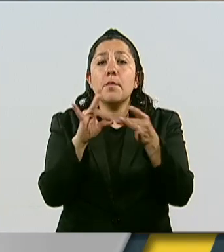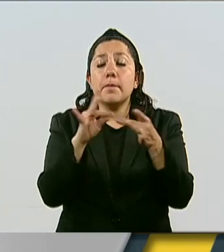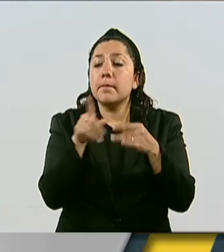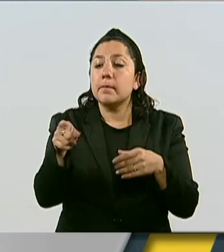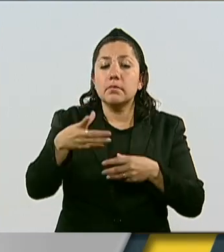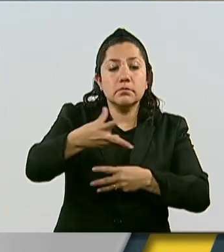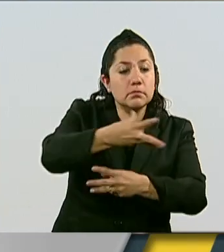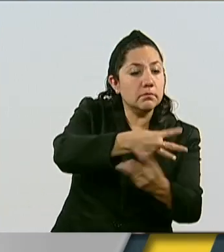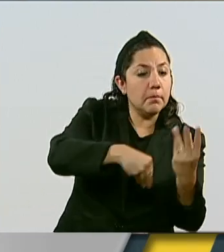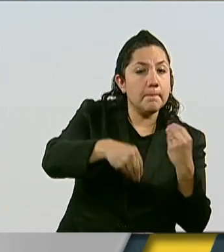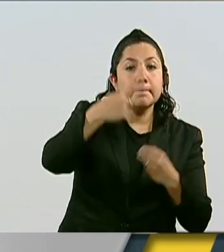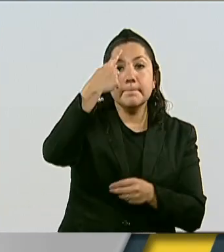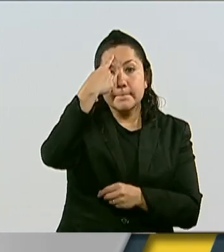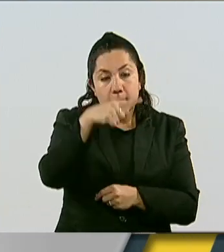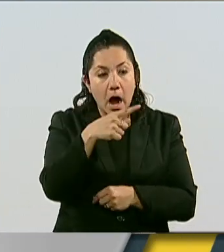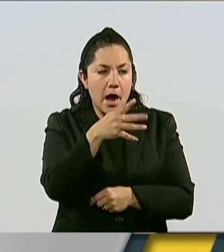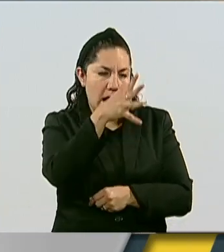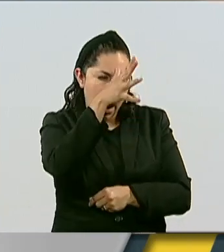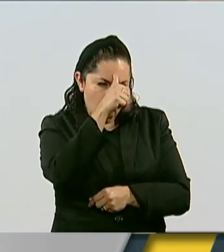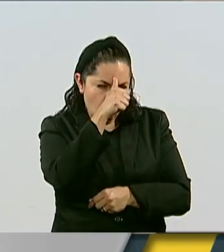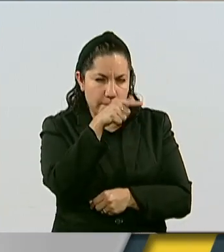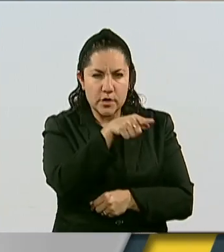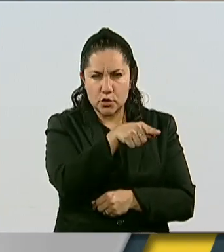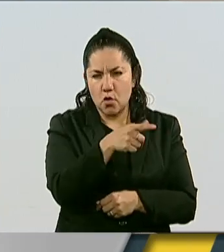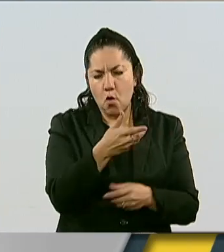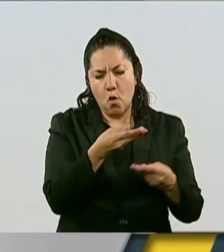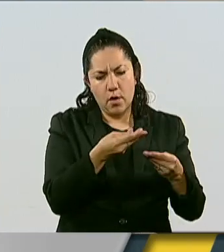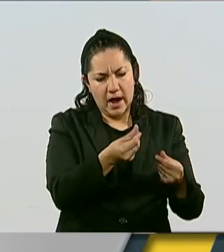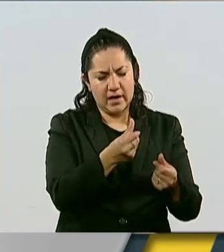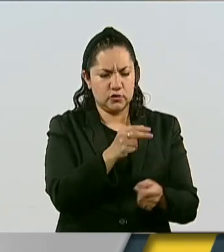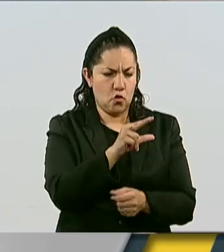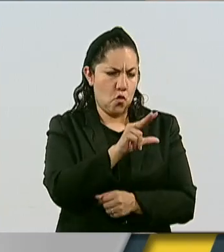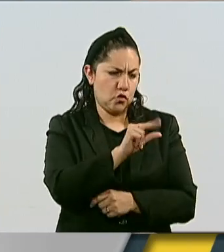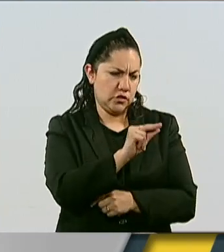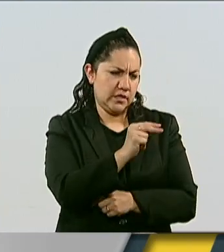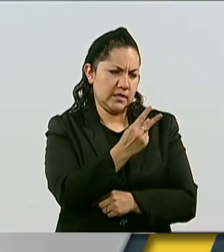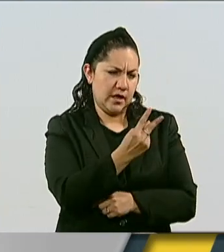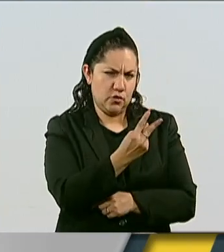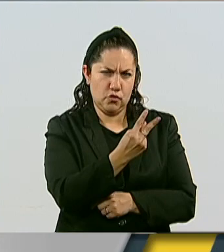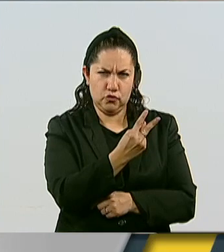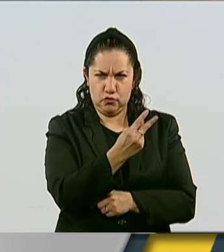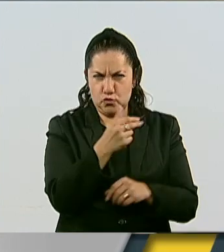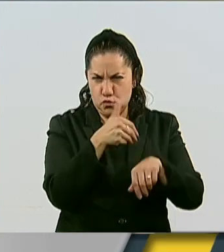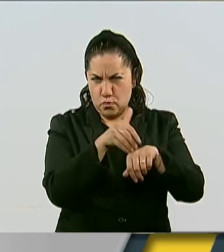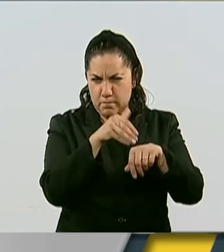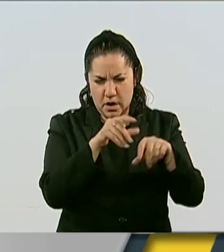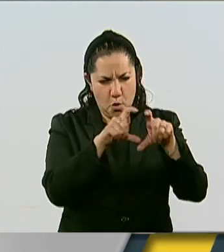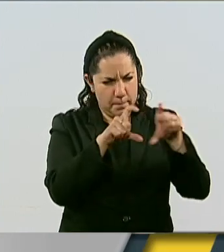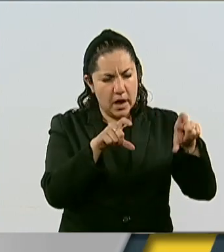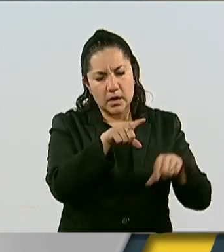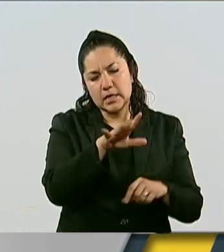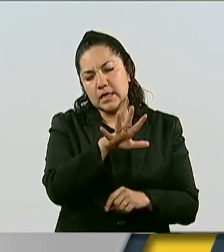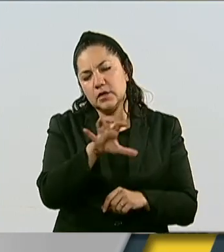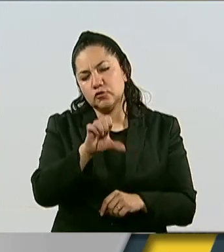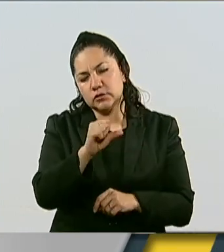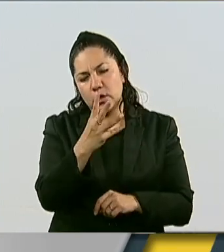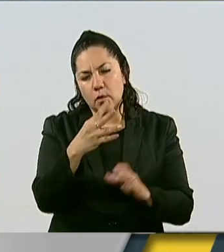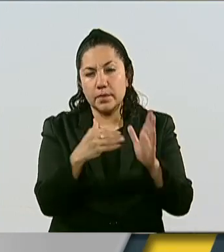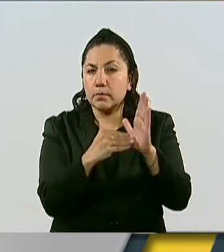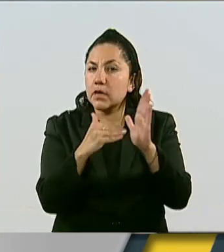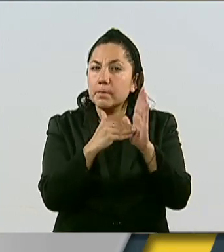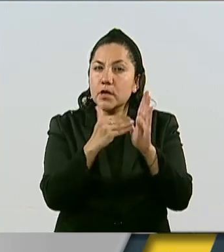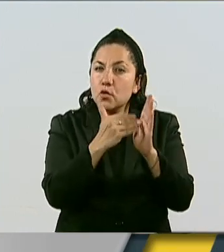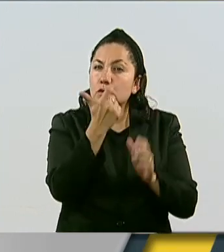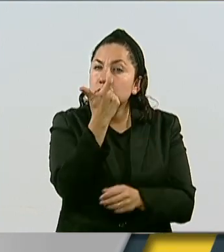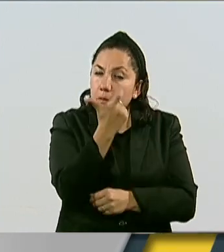identificador del gasto 85-101 por poco más de dos mil 564 millones de pesos. Es decir,